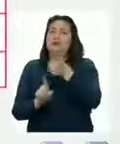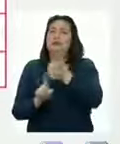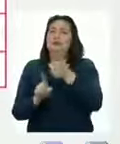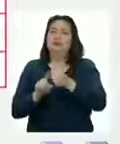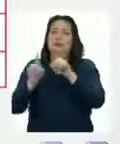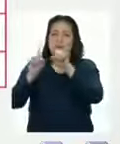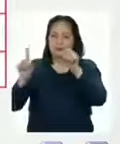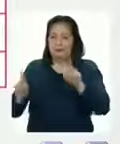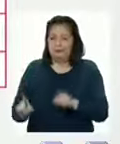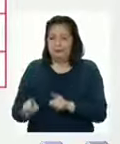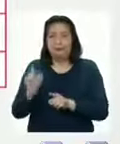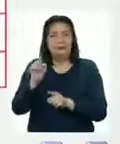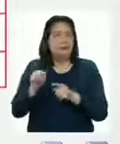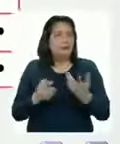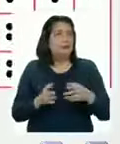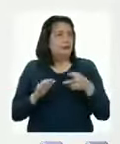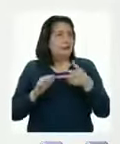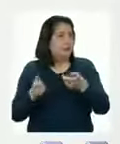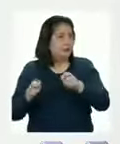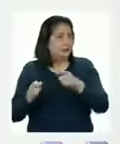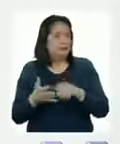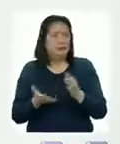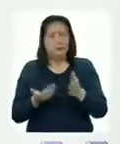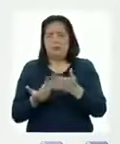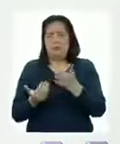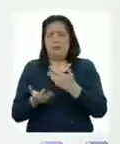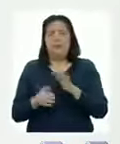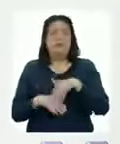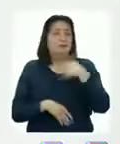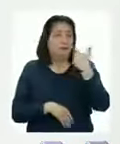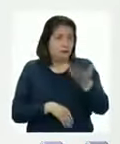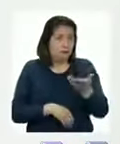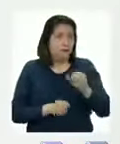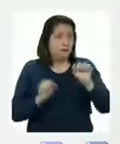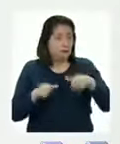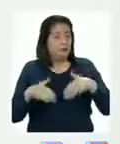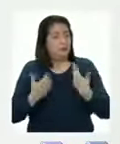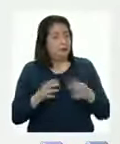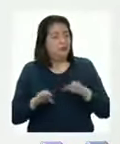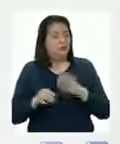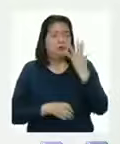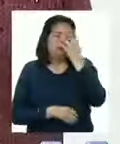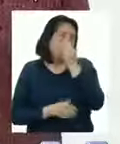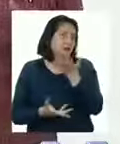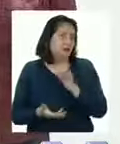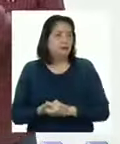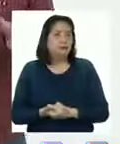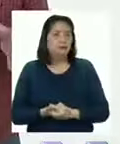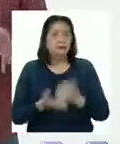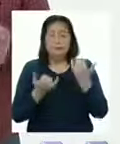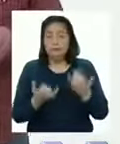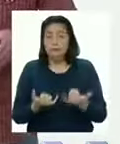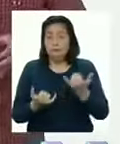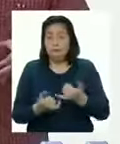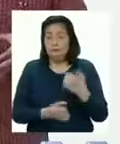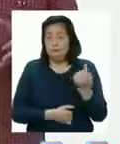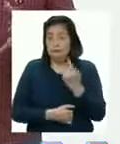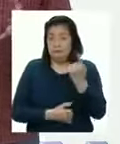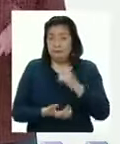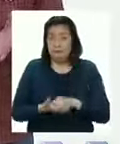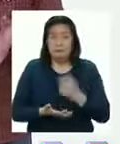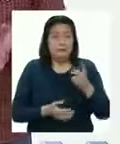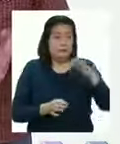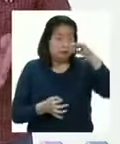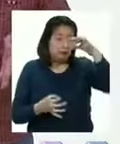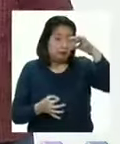yupana durante el corte comercial? Algo muy simple Luego del programa ya pueden hacer una más bonita Por ahora, solo tienen